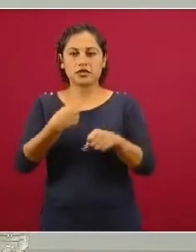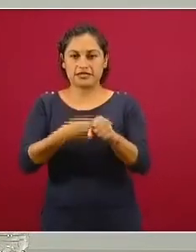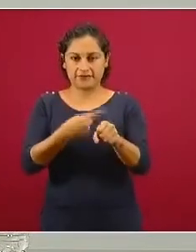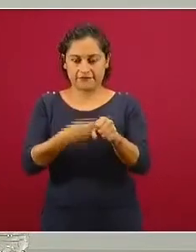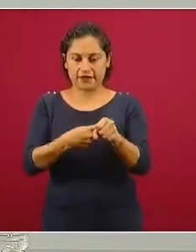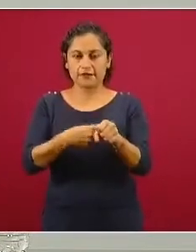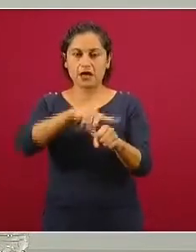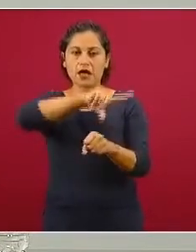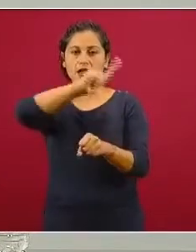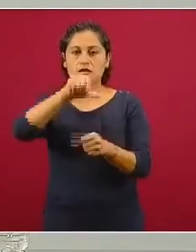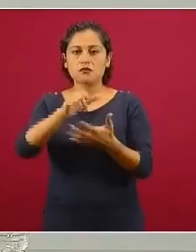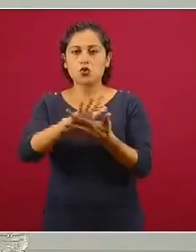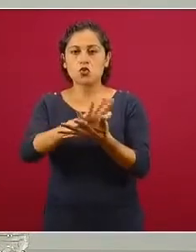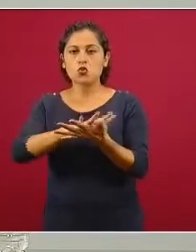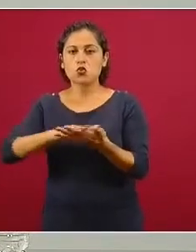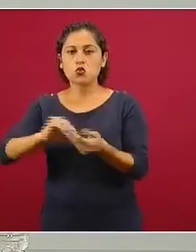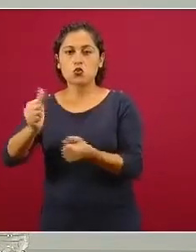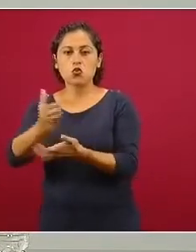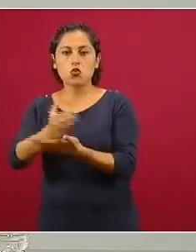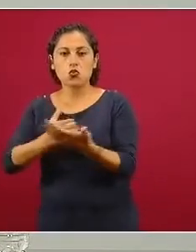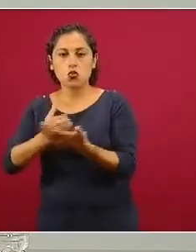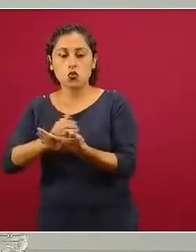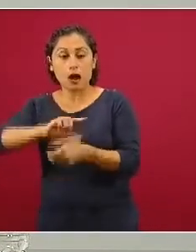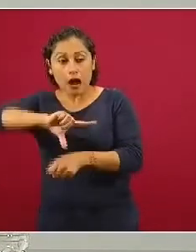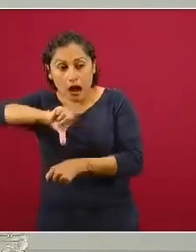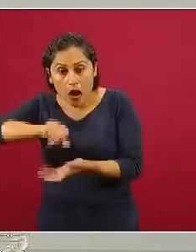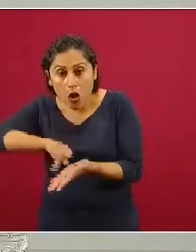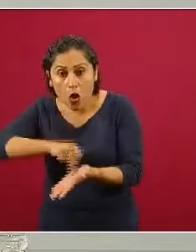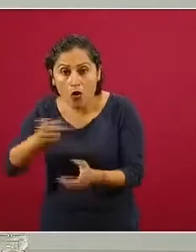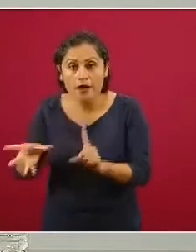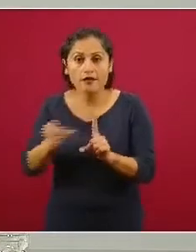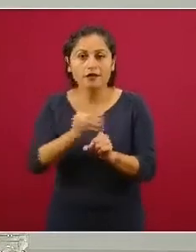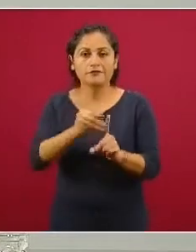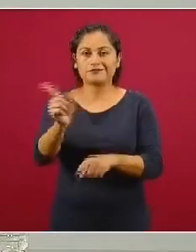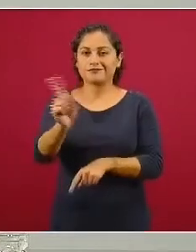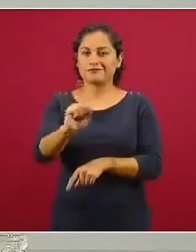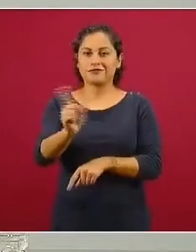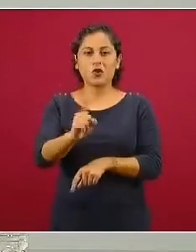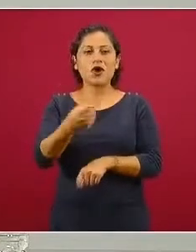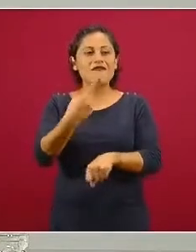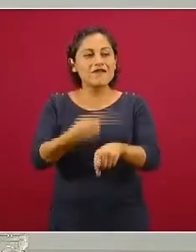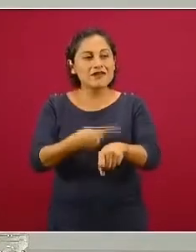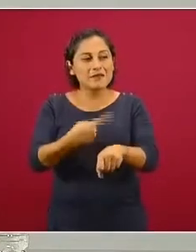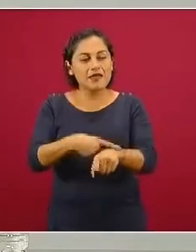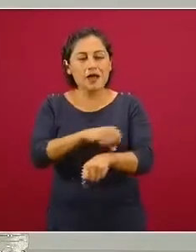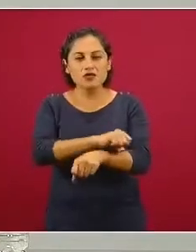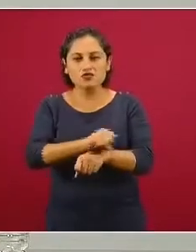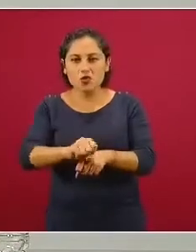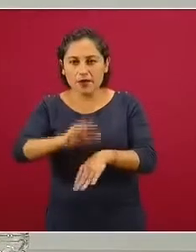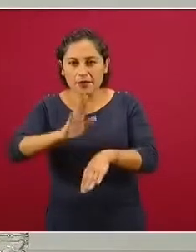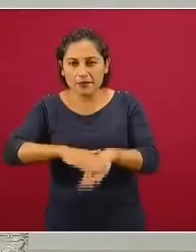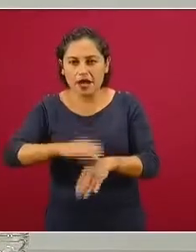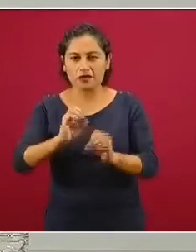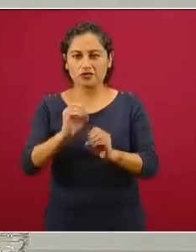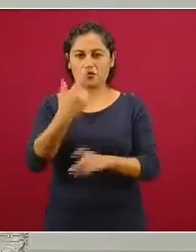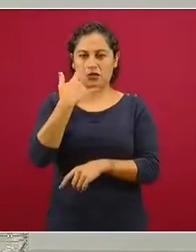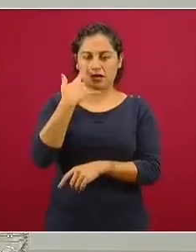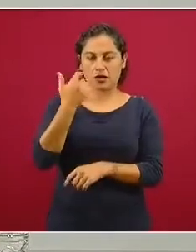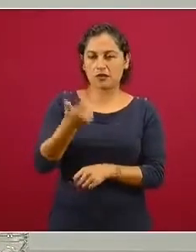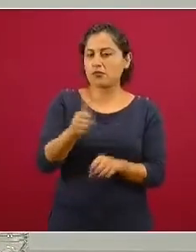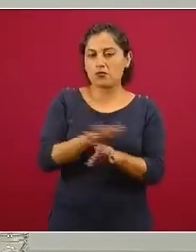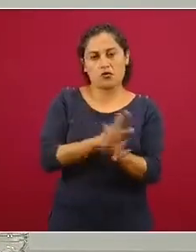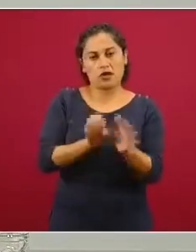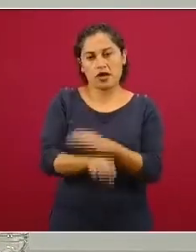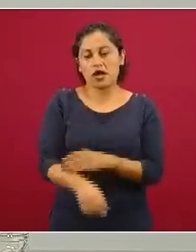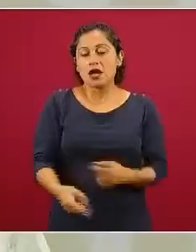estamos estudiando también es lo mismo. Tuvo un episodio después de haberse expuesto o estado en contacto con un